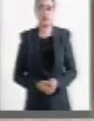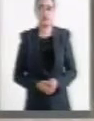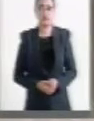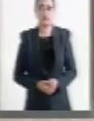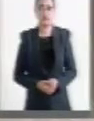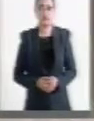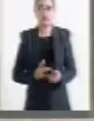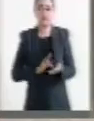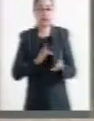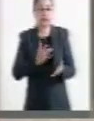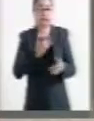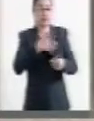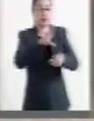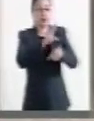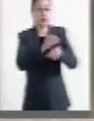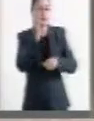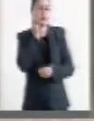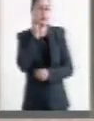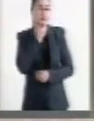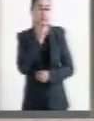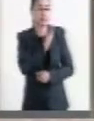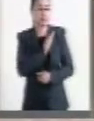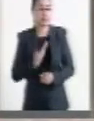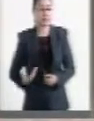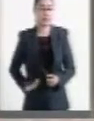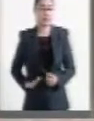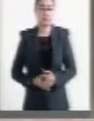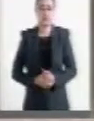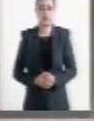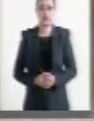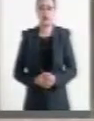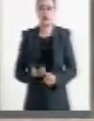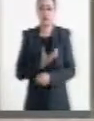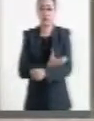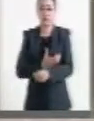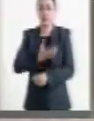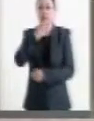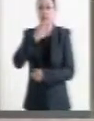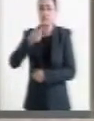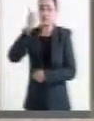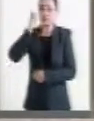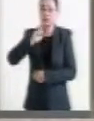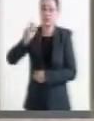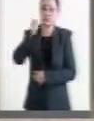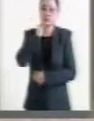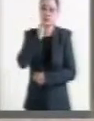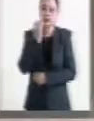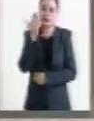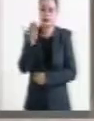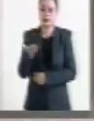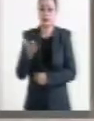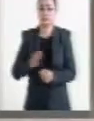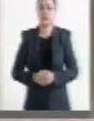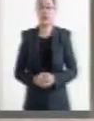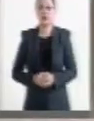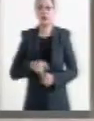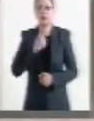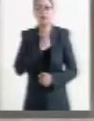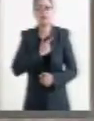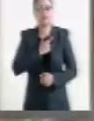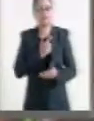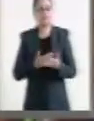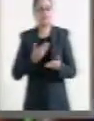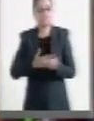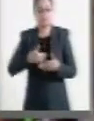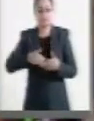Gracias. Con su permiso, senador presidente. Compañeras y compañeros senadores, es un gusto que estemos